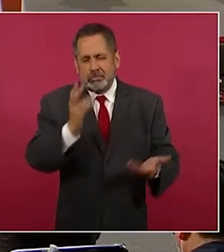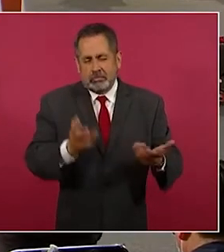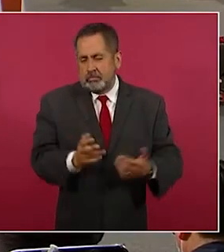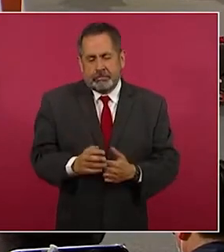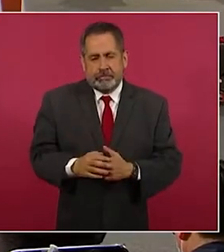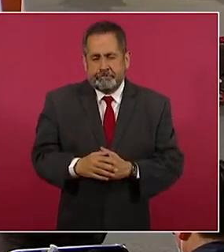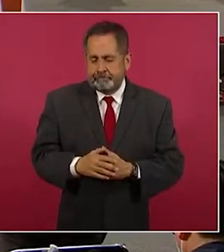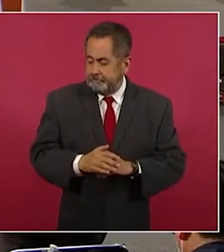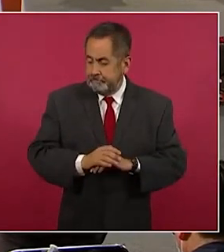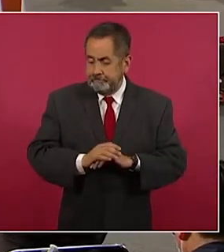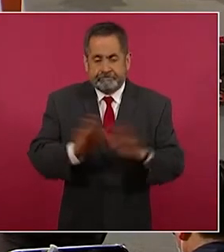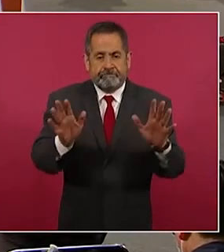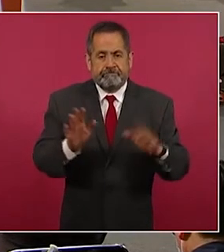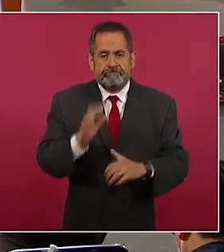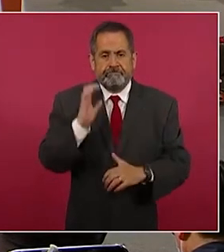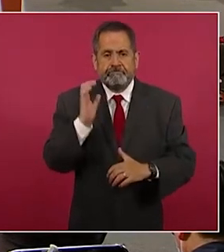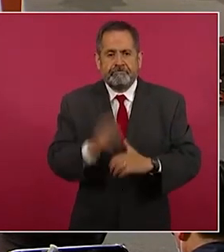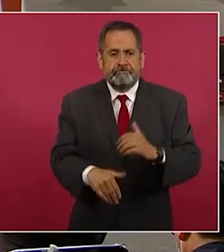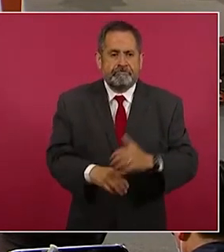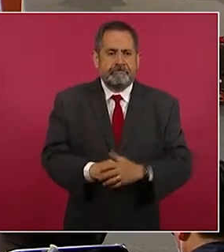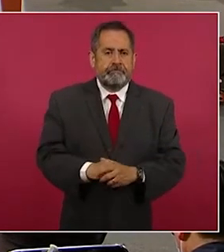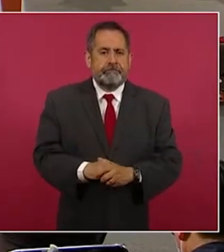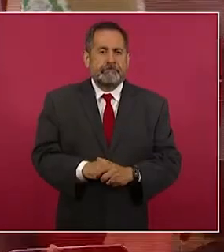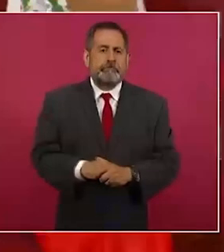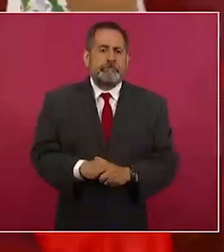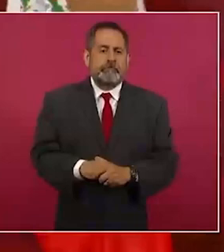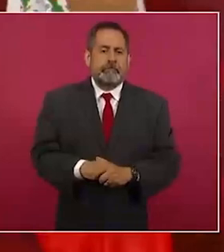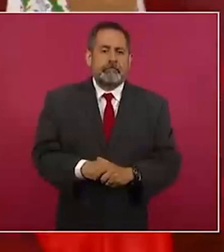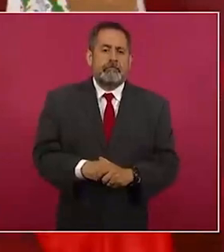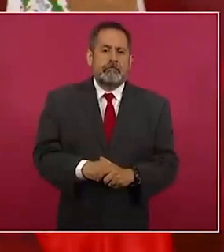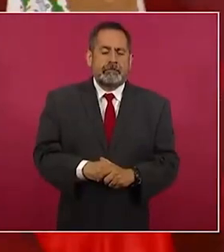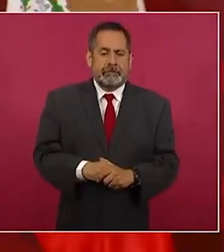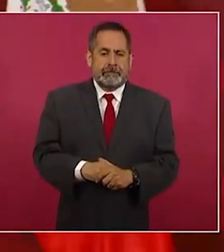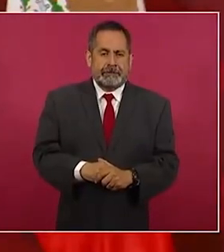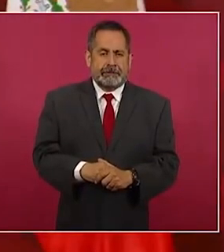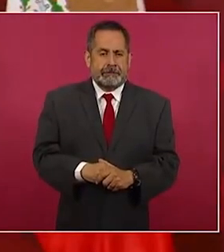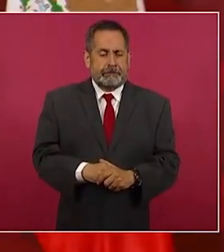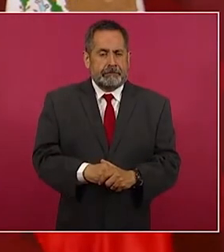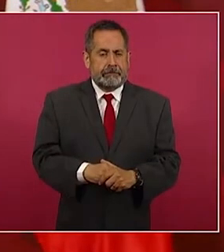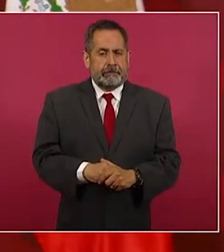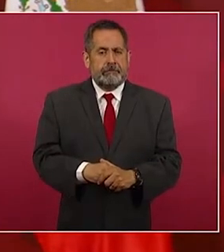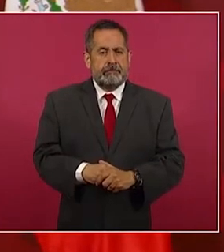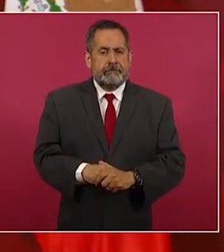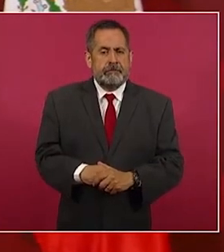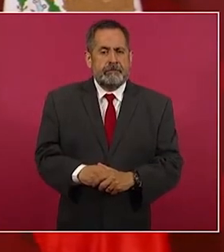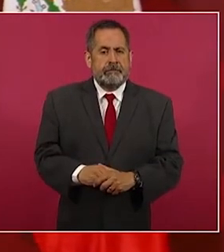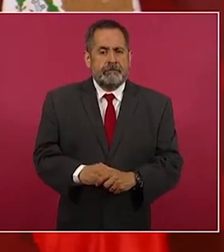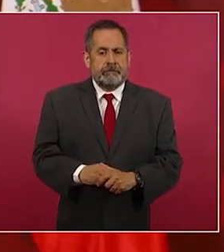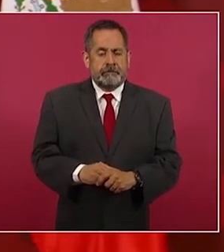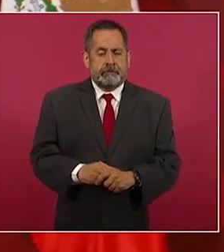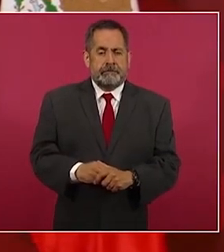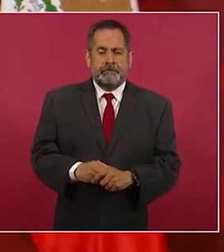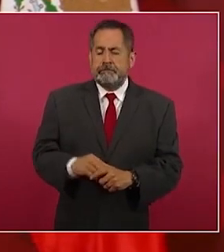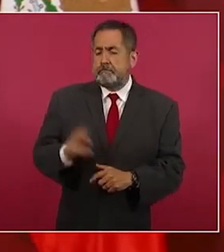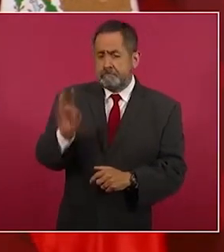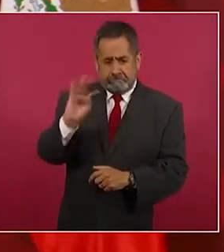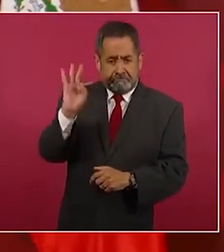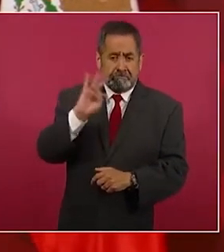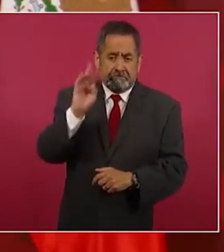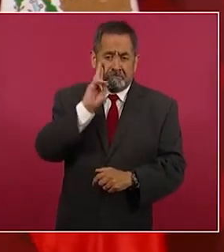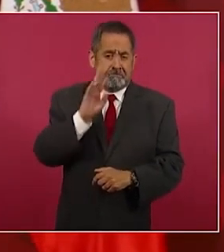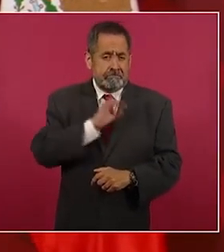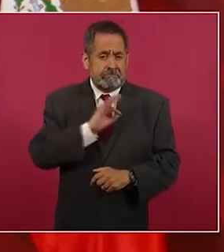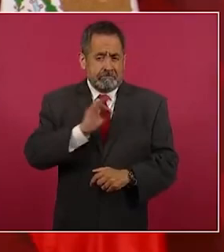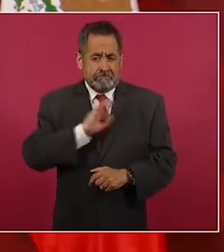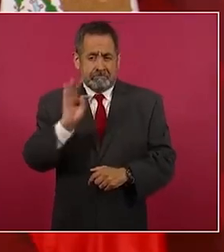Y eso ya se terminó. ¿Se confirma la justicia de estar detrás del freno al Tren Maya? Es posible, es